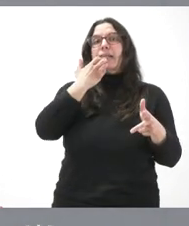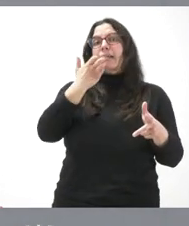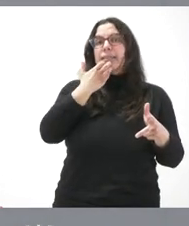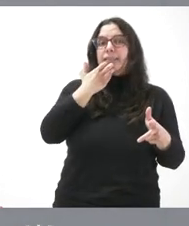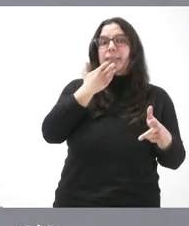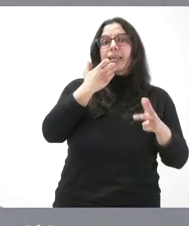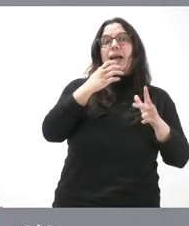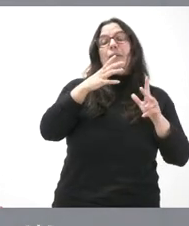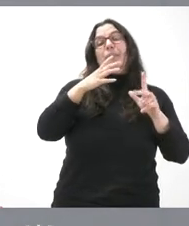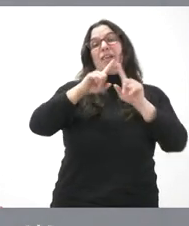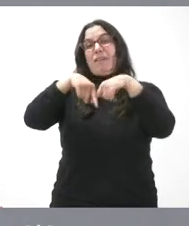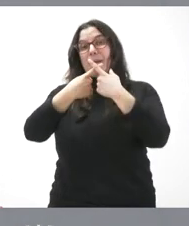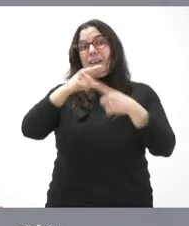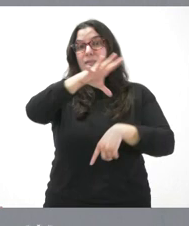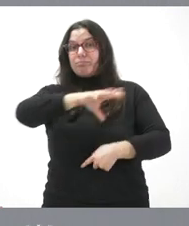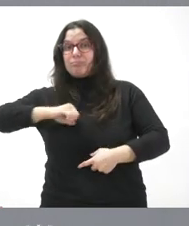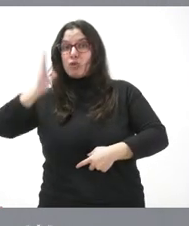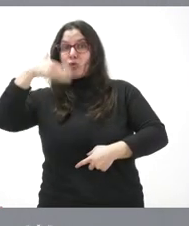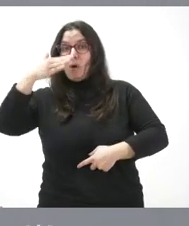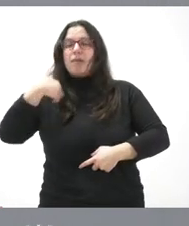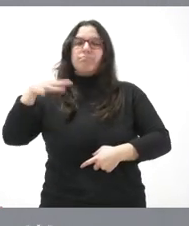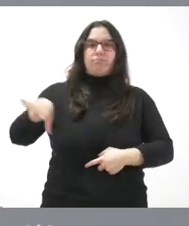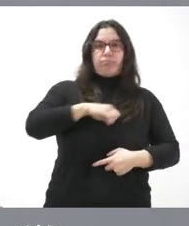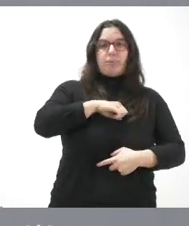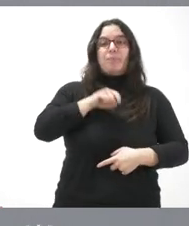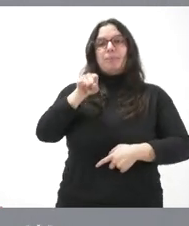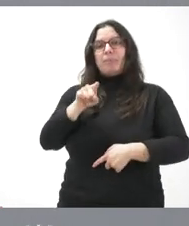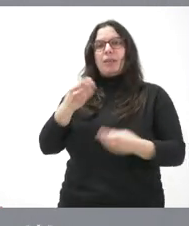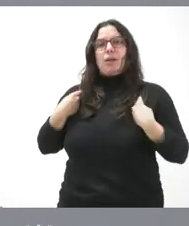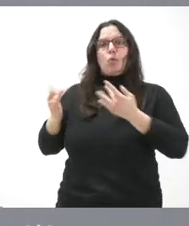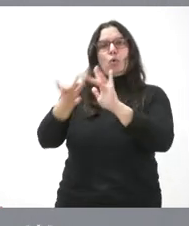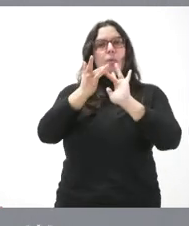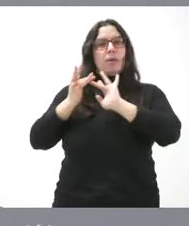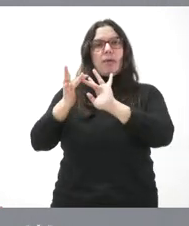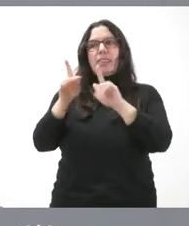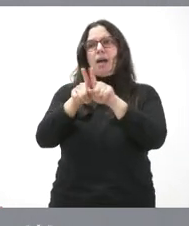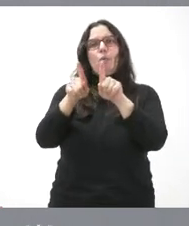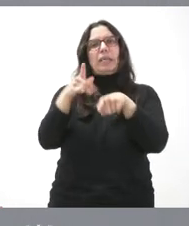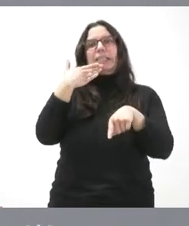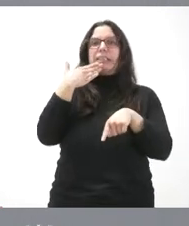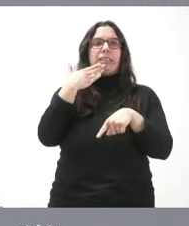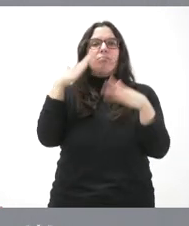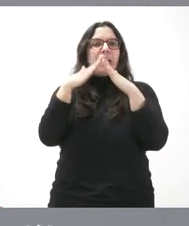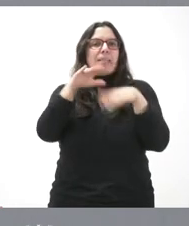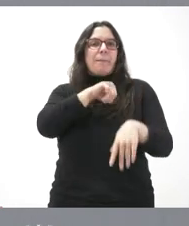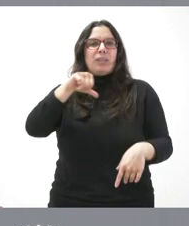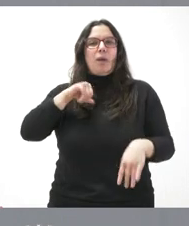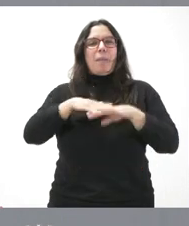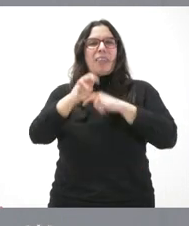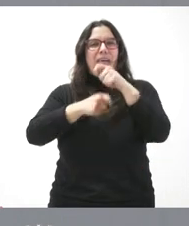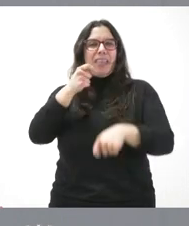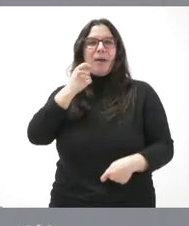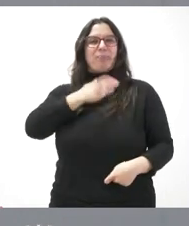un acogimiento familiar. Convivirán en estas unidades como si se tratara de viviendas particulares para fomentar el confort y la